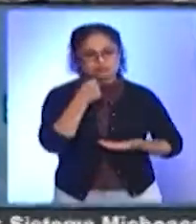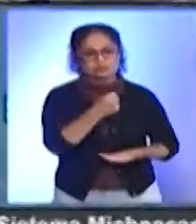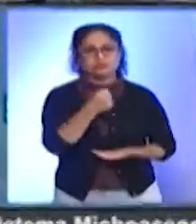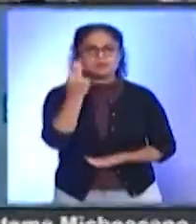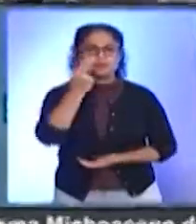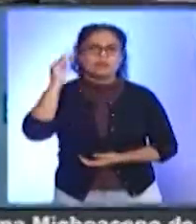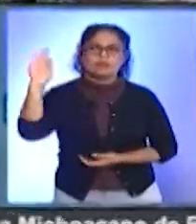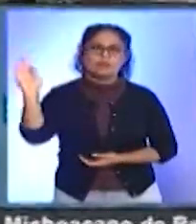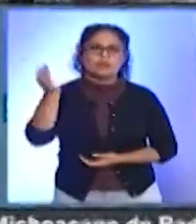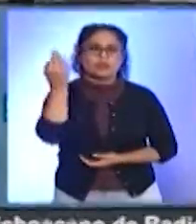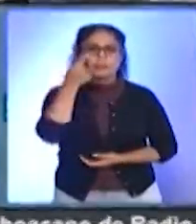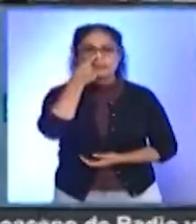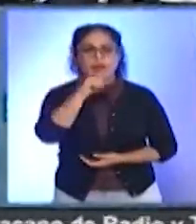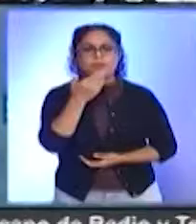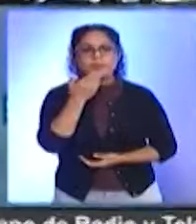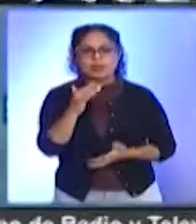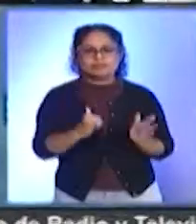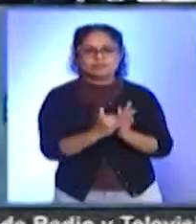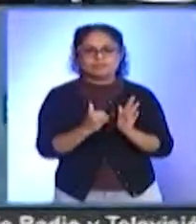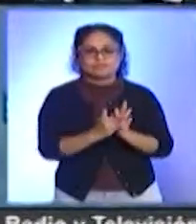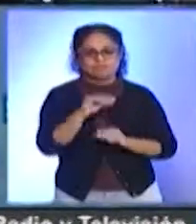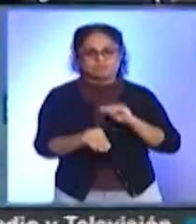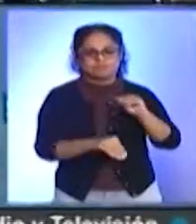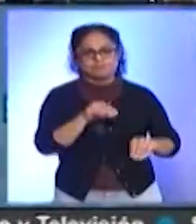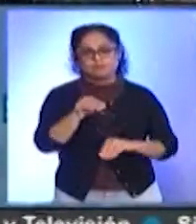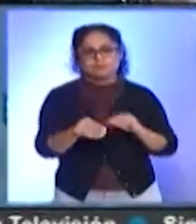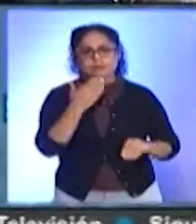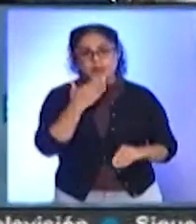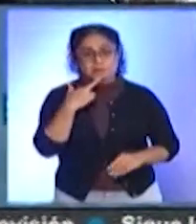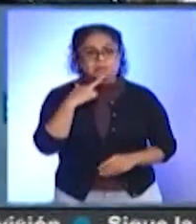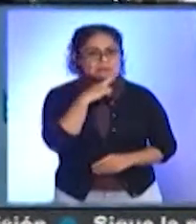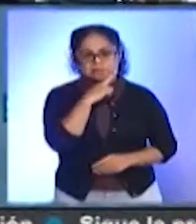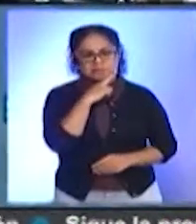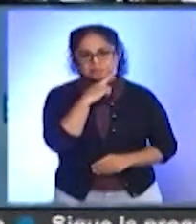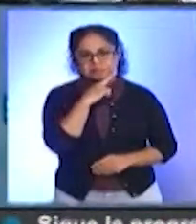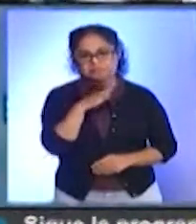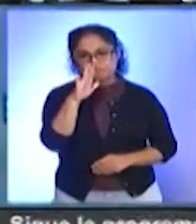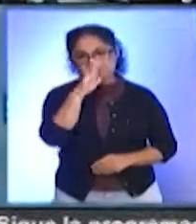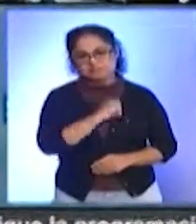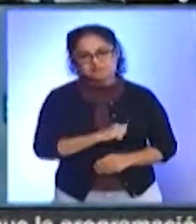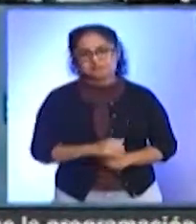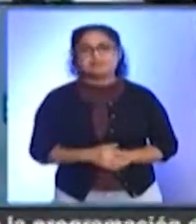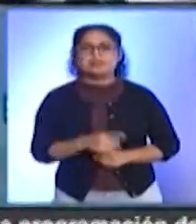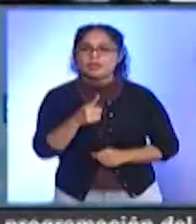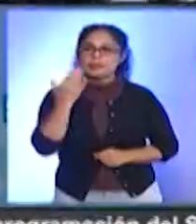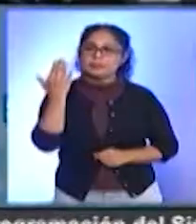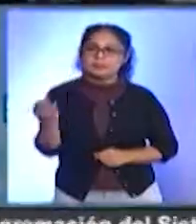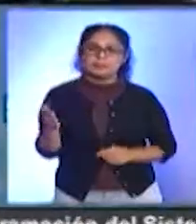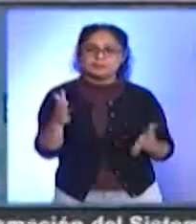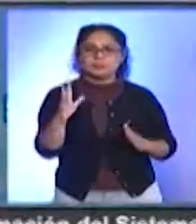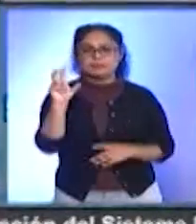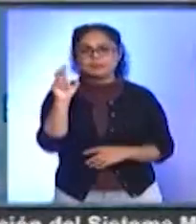la Federación para la compostura de estos caminos. No es un proceso rápido, se pidió 30